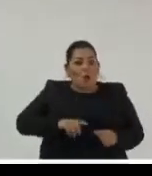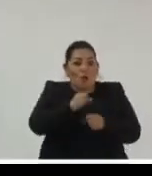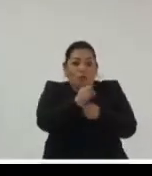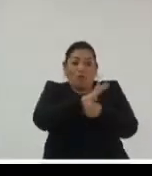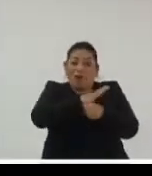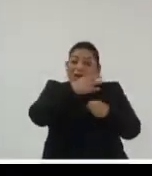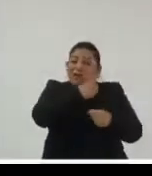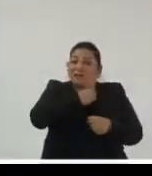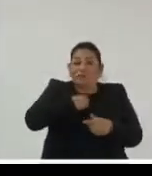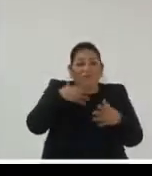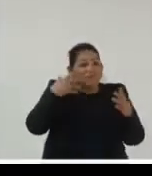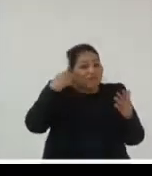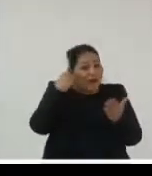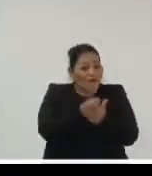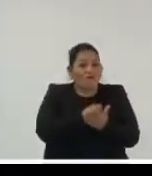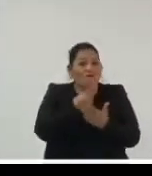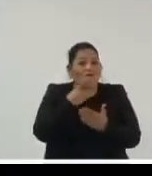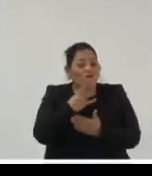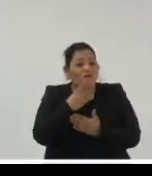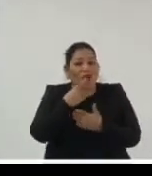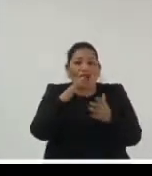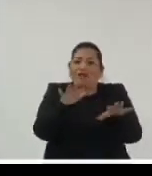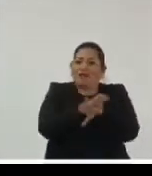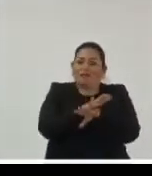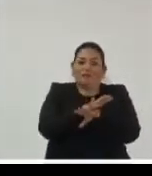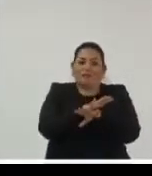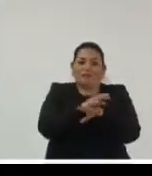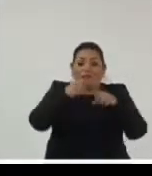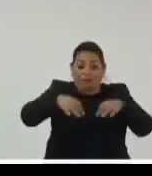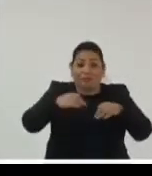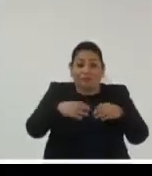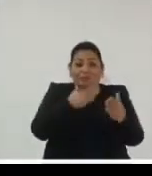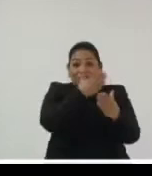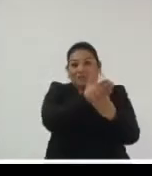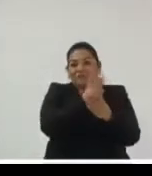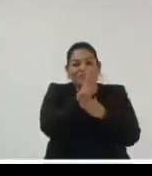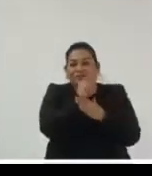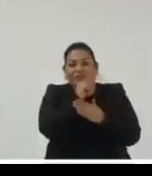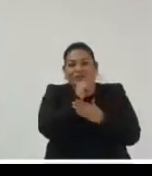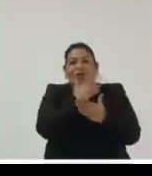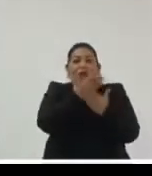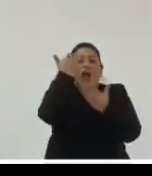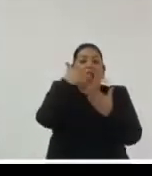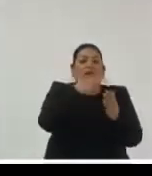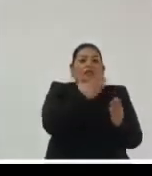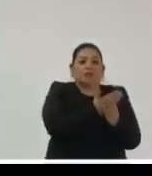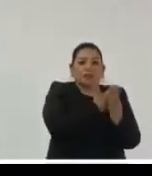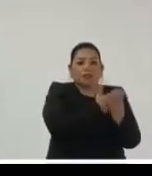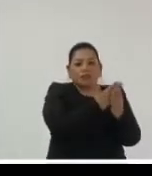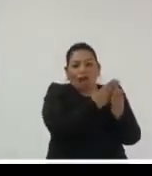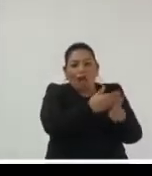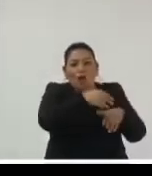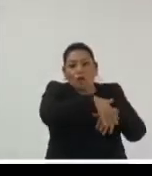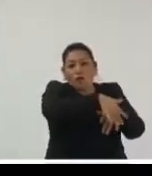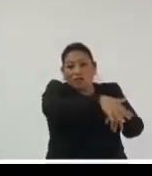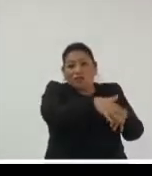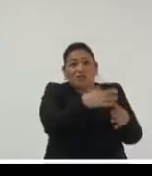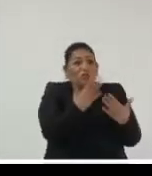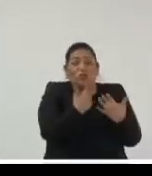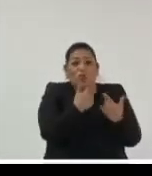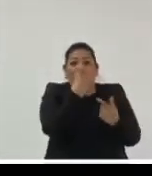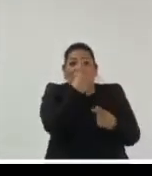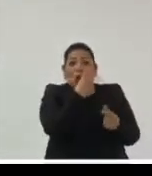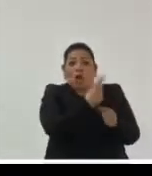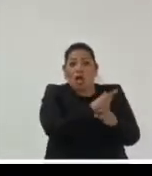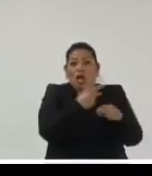nos obligó yo lo cuento de manera anecdótica en el archivo nacional antes del COVID nosotros teníamos una persona haciendo teletrabajo